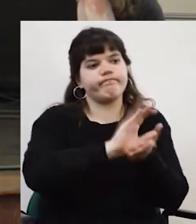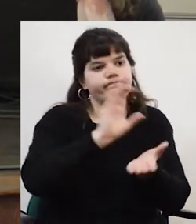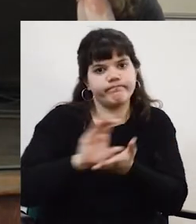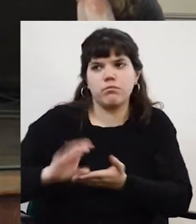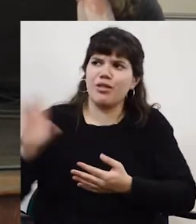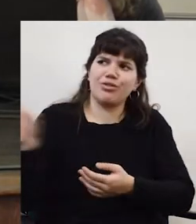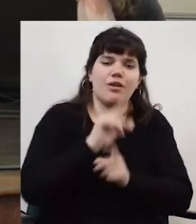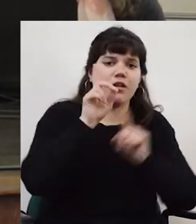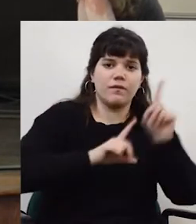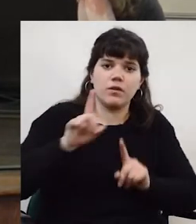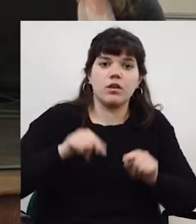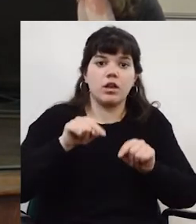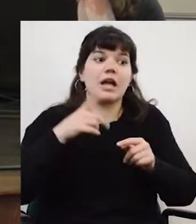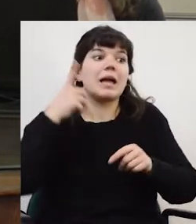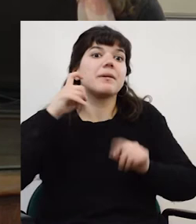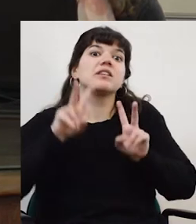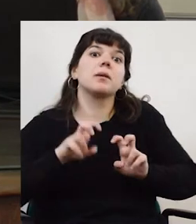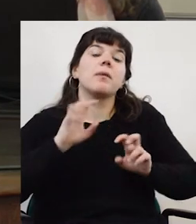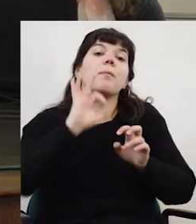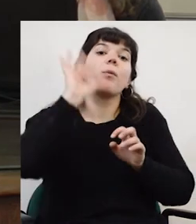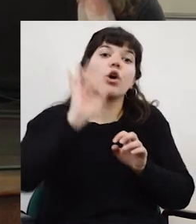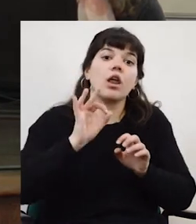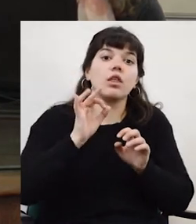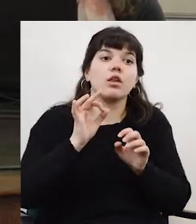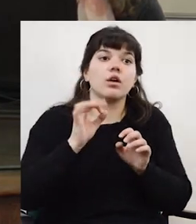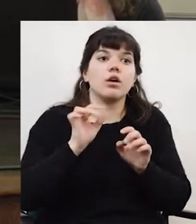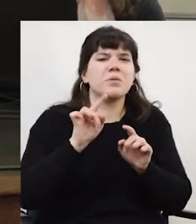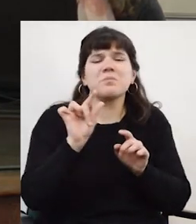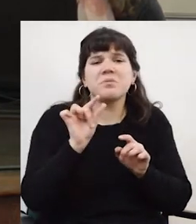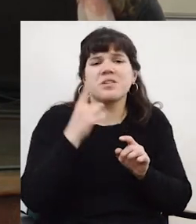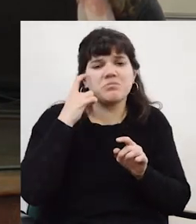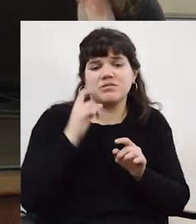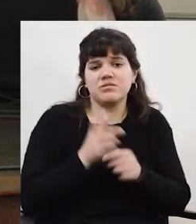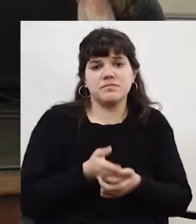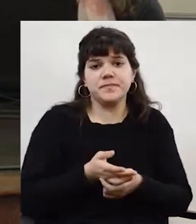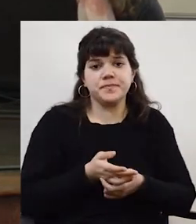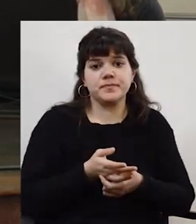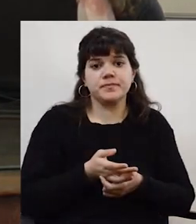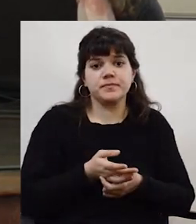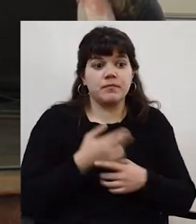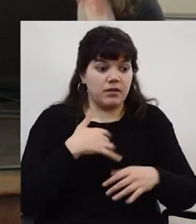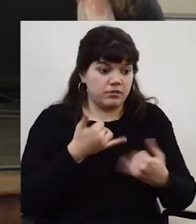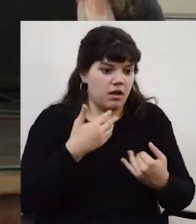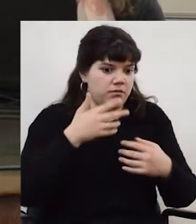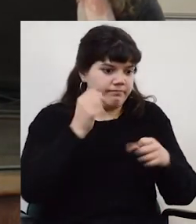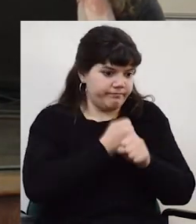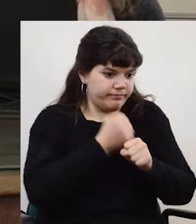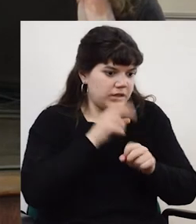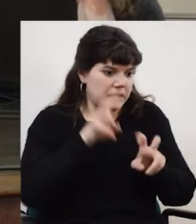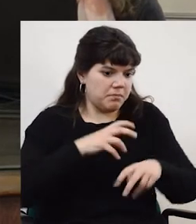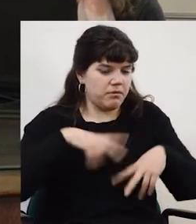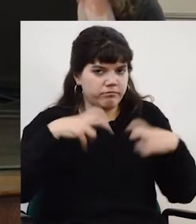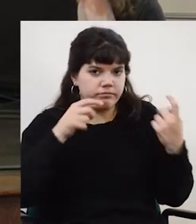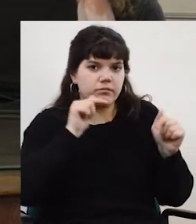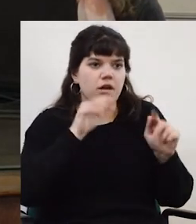universidades, las experiencias de posgrado en común, por ejemplo, son muy pocas. Estamos evaluando de los funcionamientos de